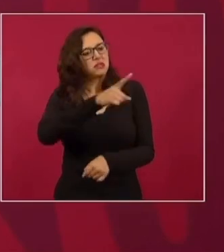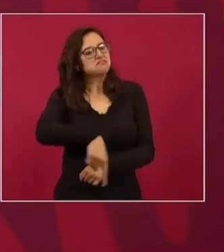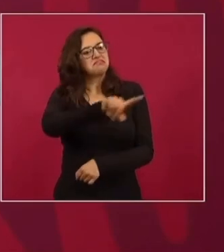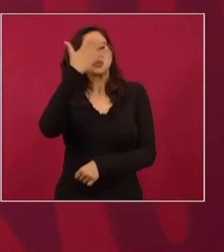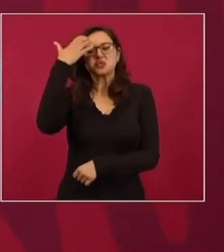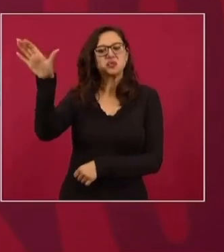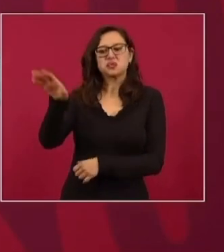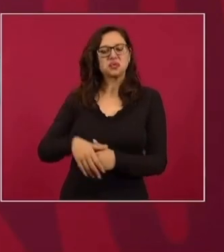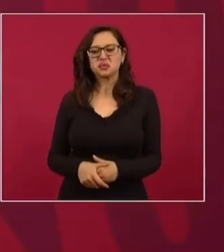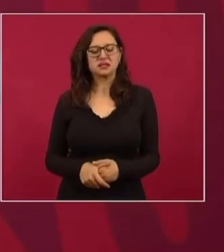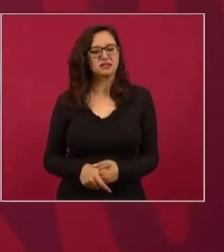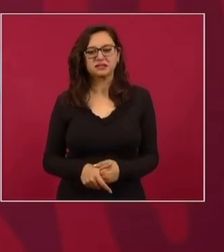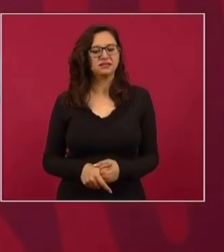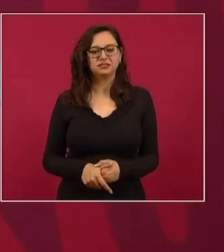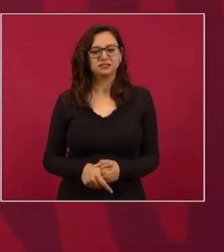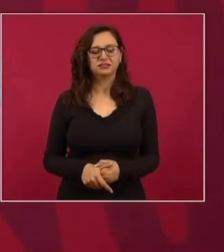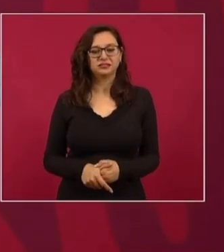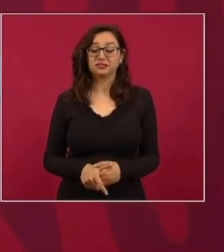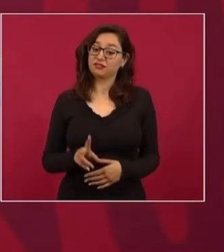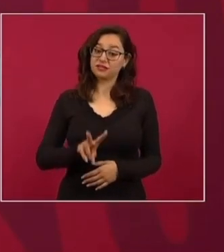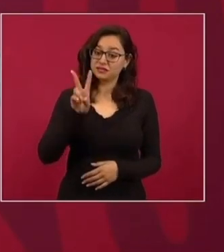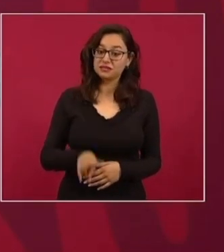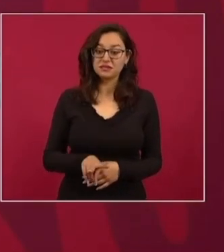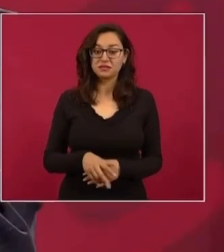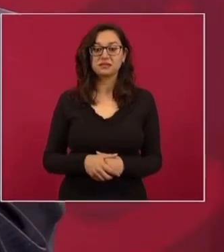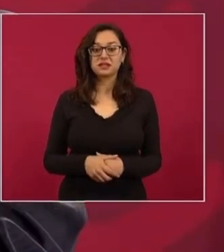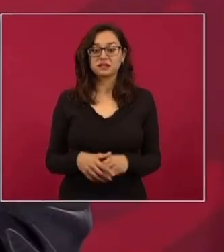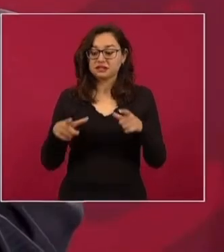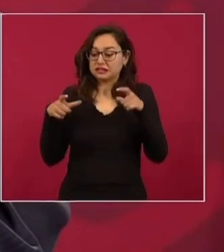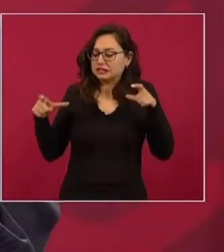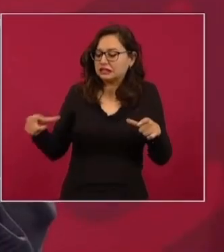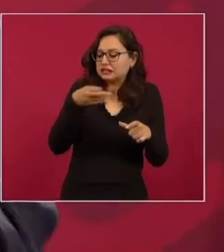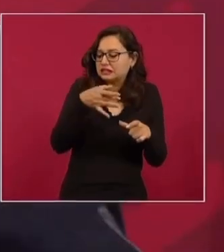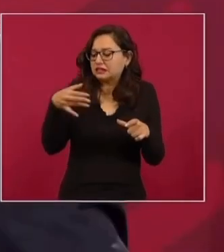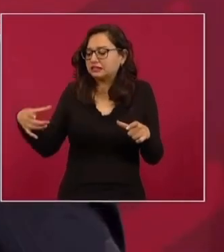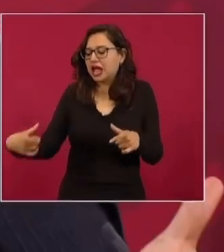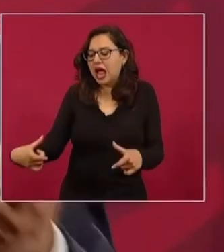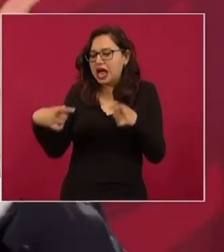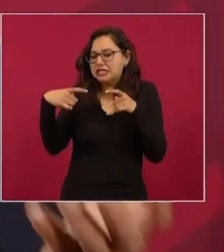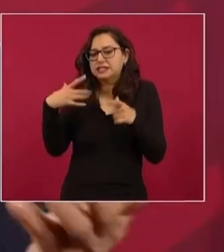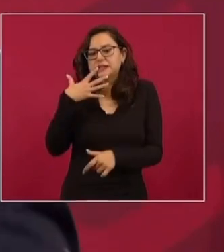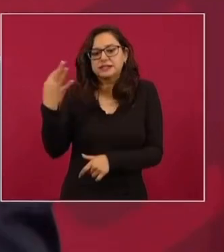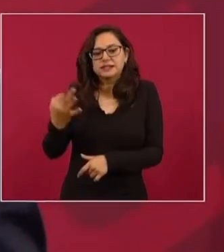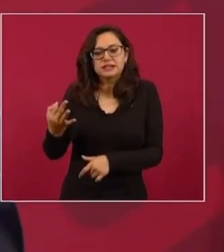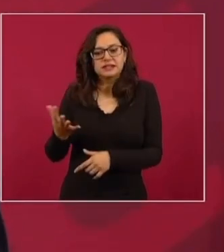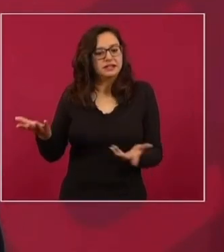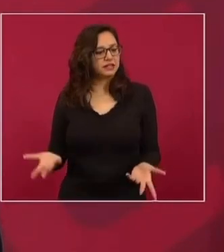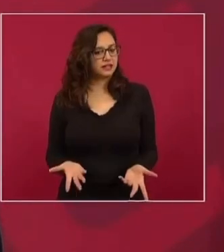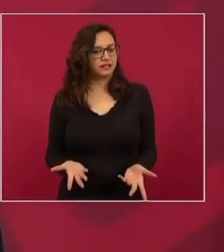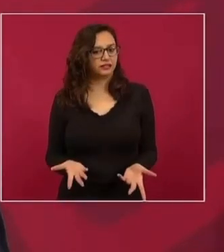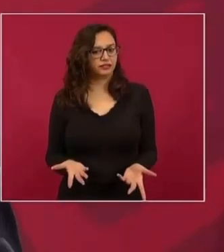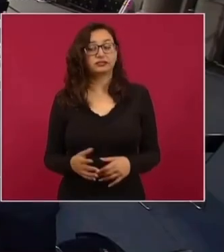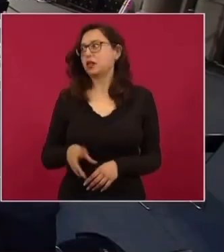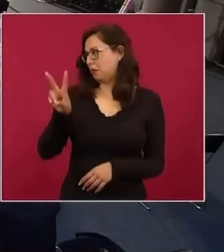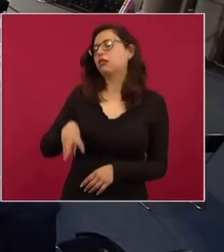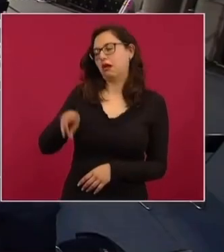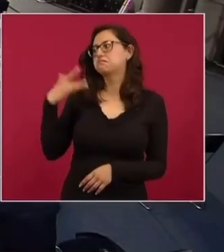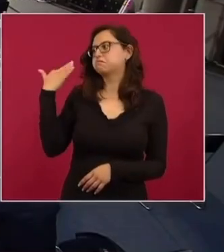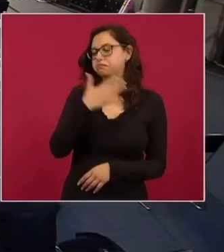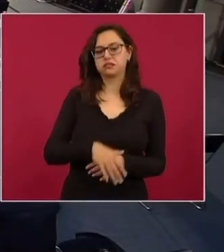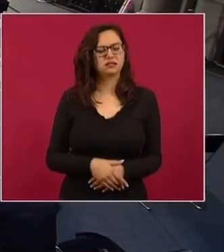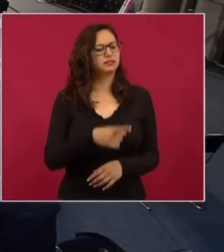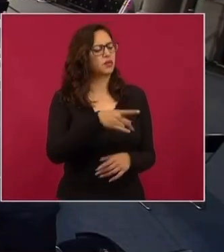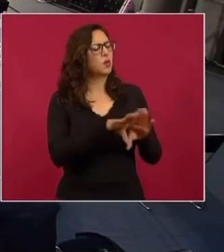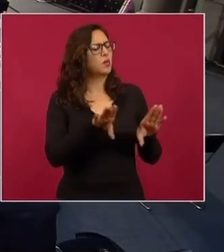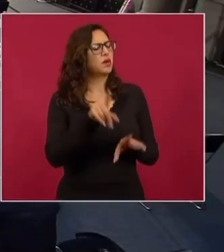de nuestro país. Ya quisieran comerse una tlayuda. ¿Qué quieren? Son deliciosas, además. ¿Cómo se